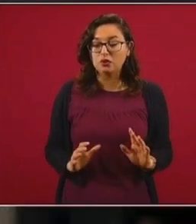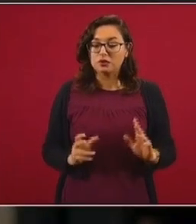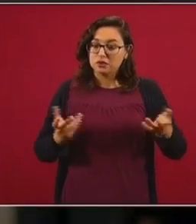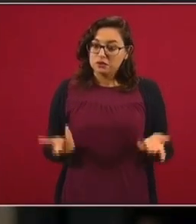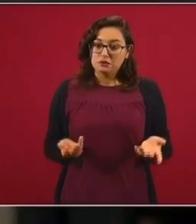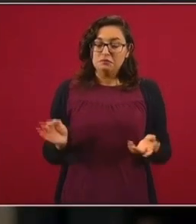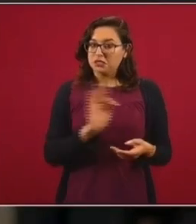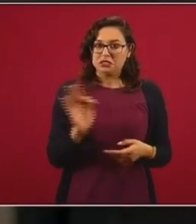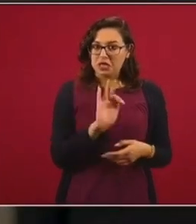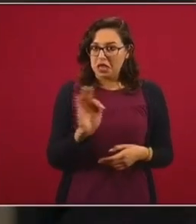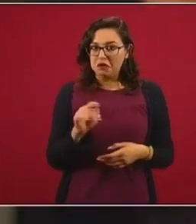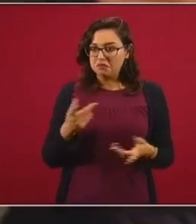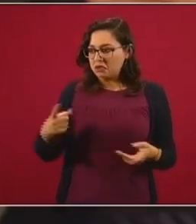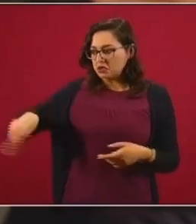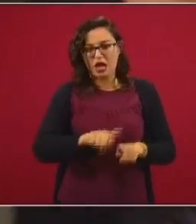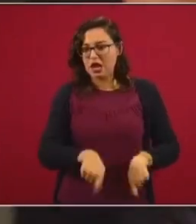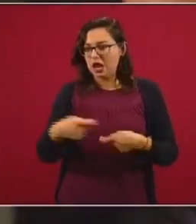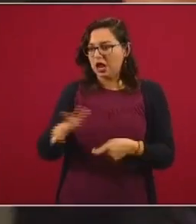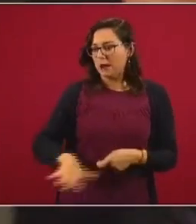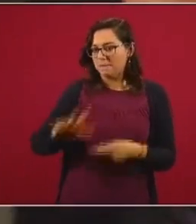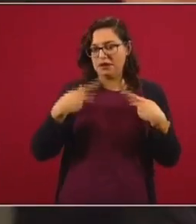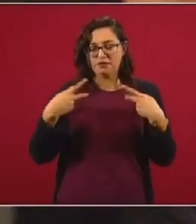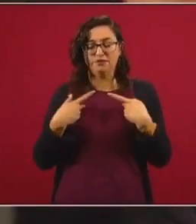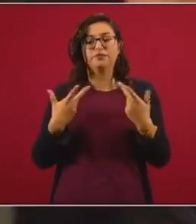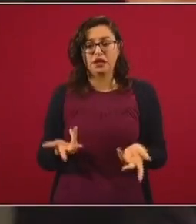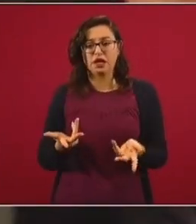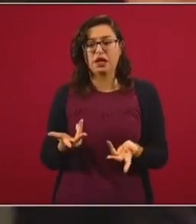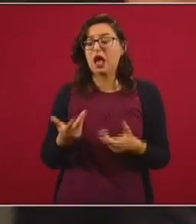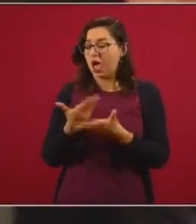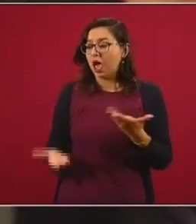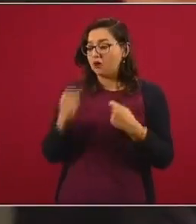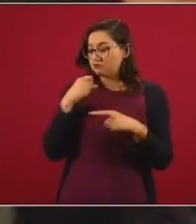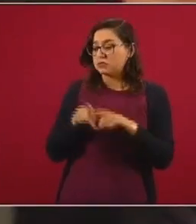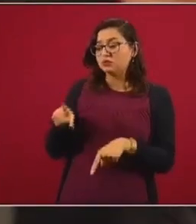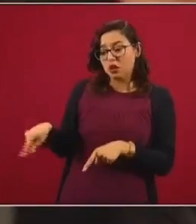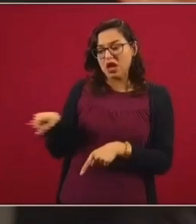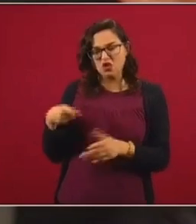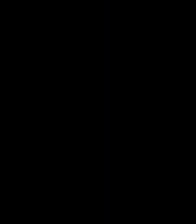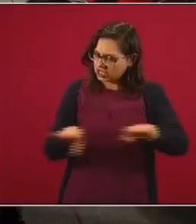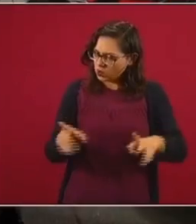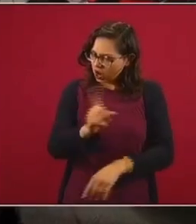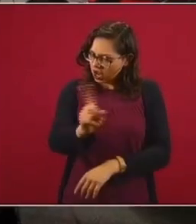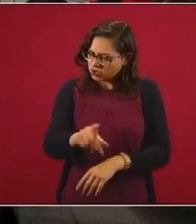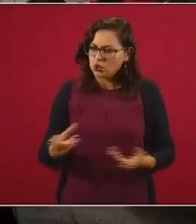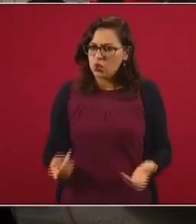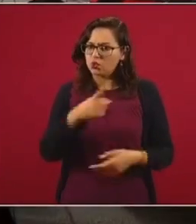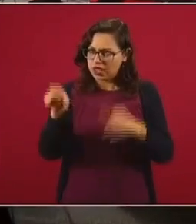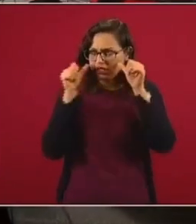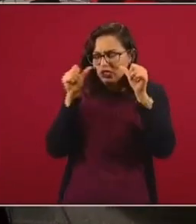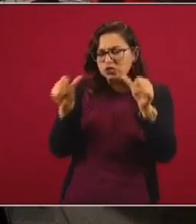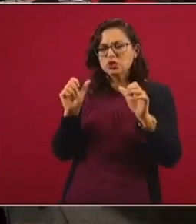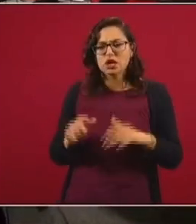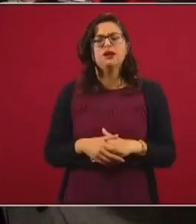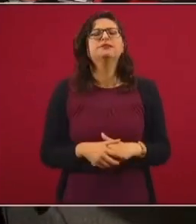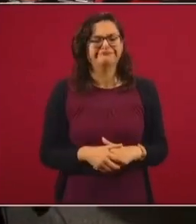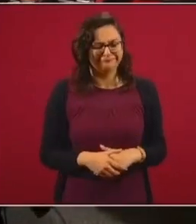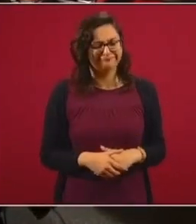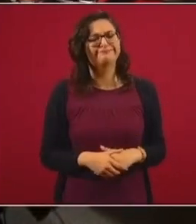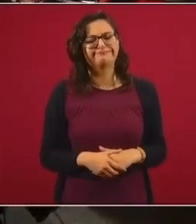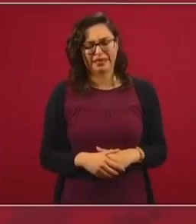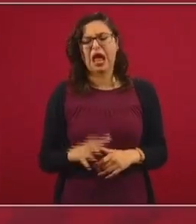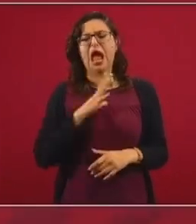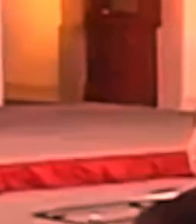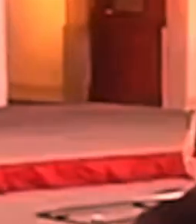alcanzado a llegar a este sexenio para que usted definitivamente la cancelara. Ellos también están enfrentando a la mina submarina que se está queriendo instalar en Comondú. No, no, no, no, no, hay excepciones, pero hay